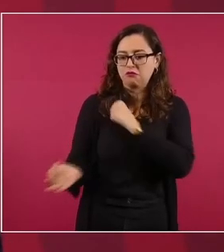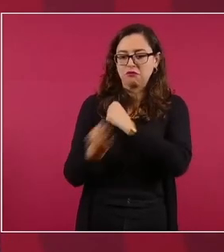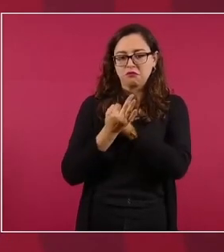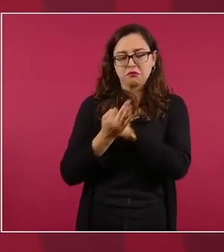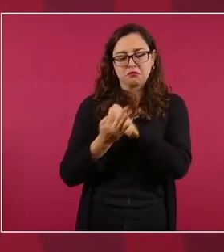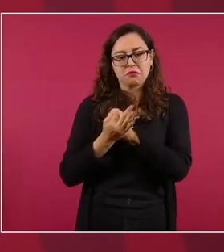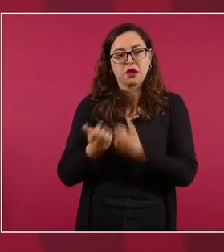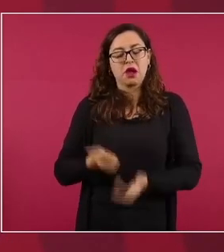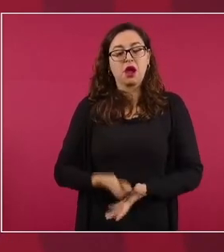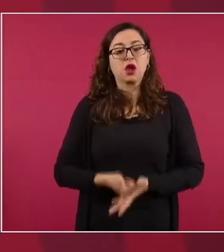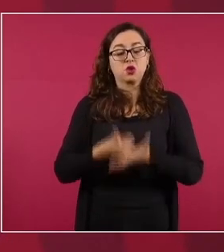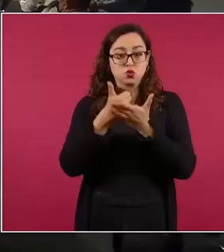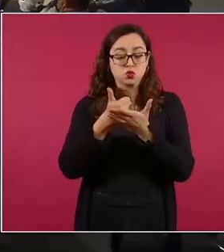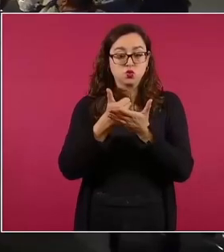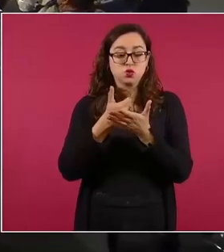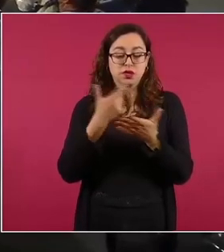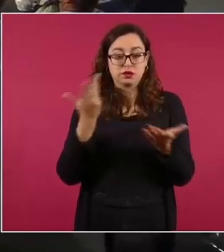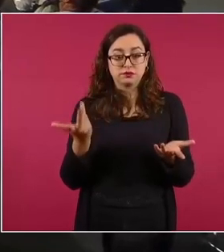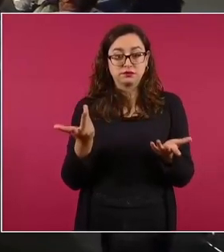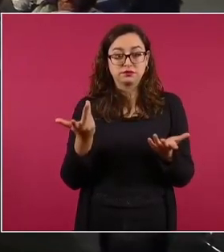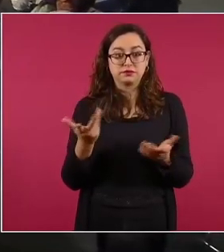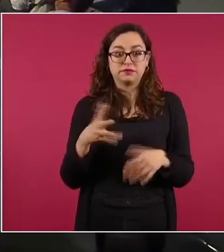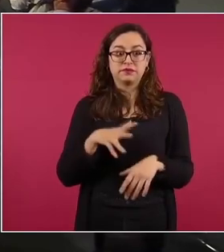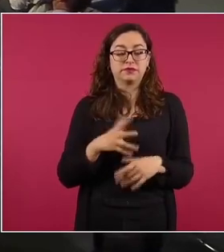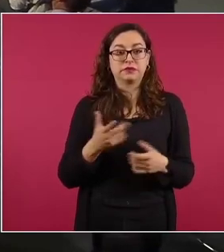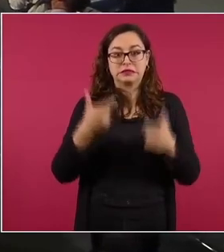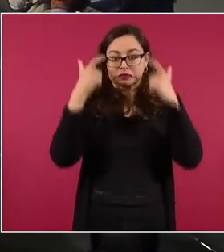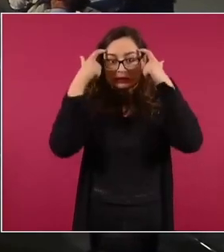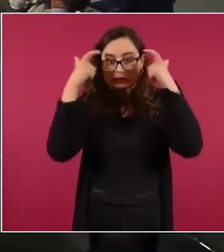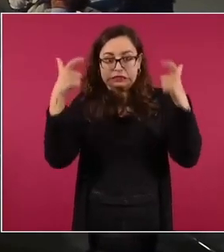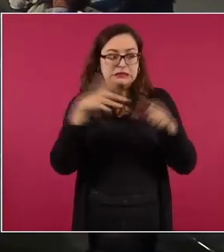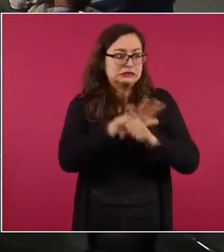y ya no tantas presiones.